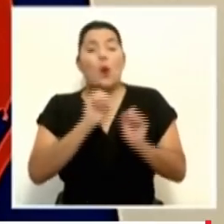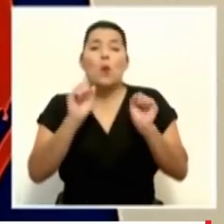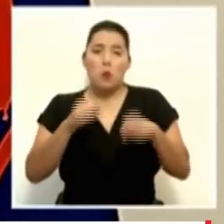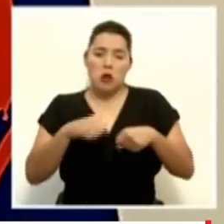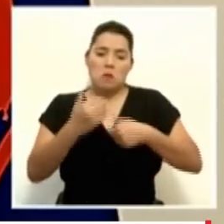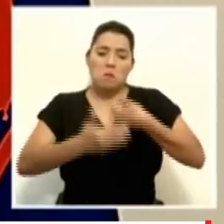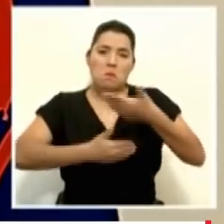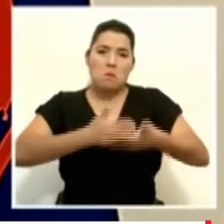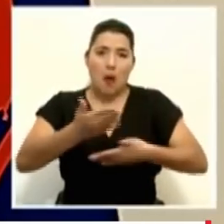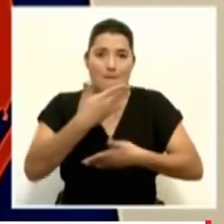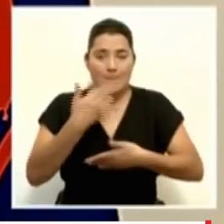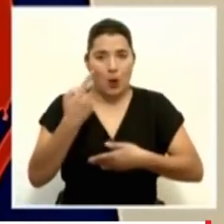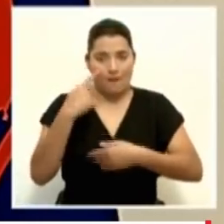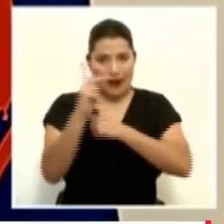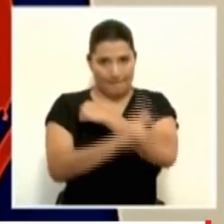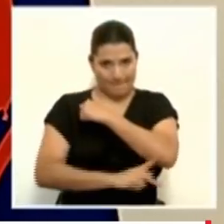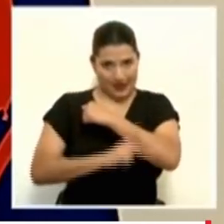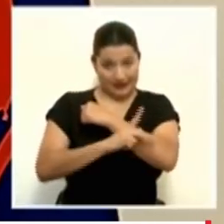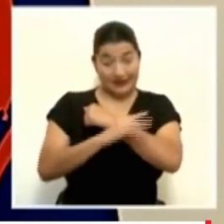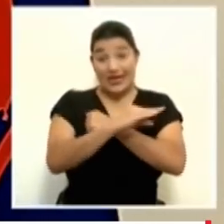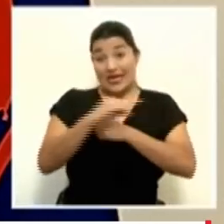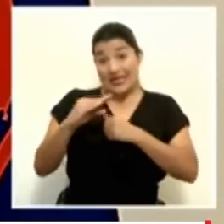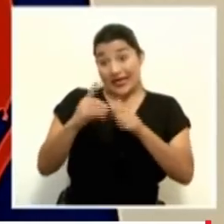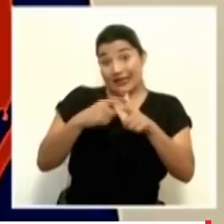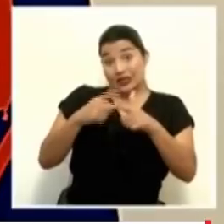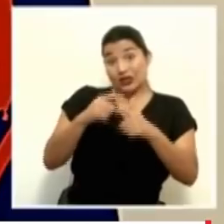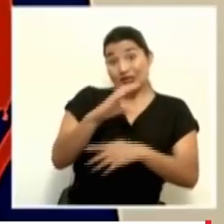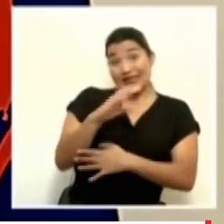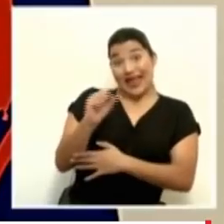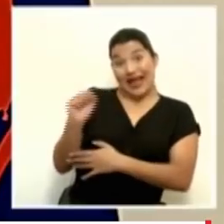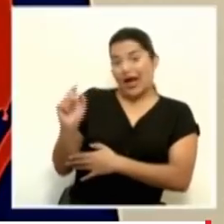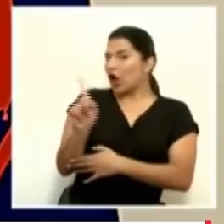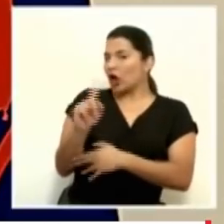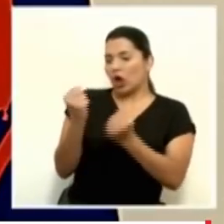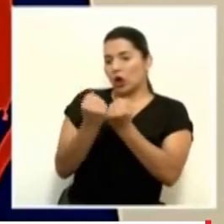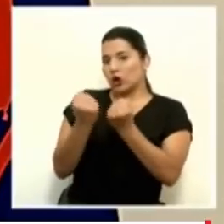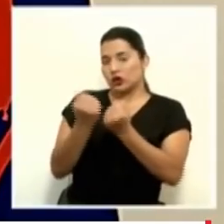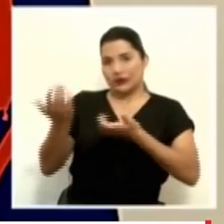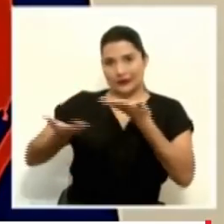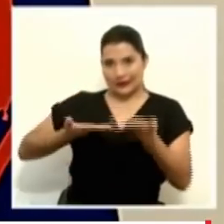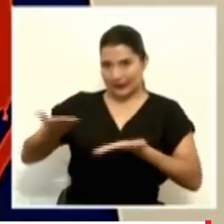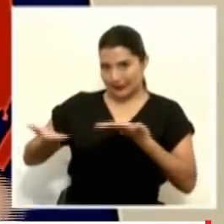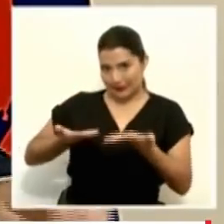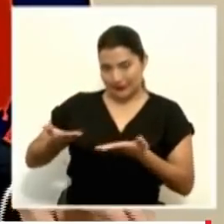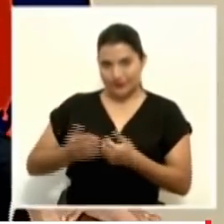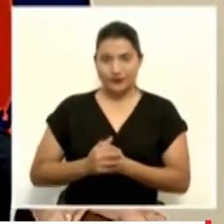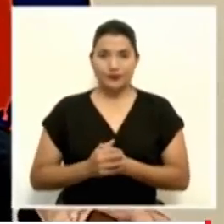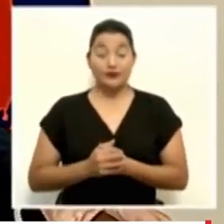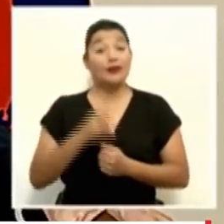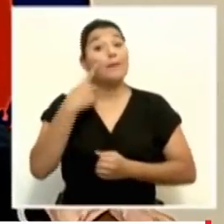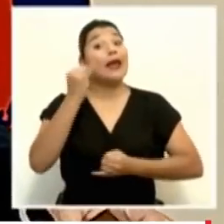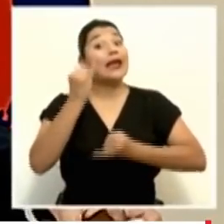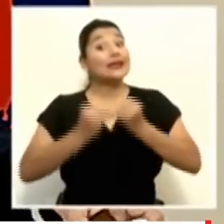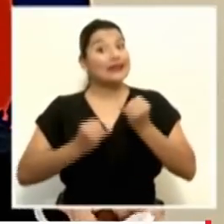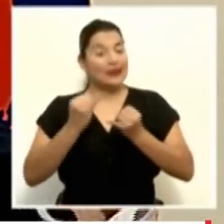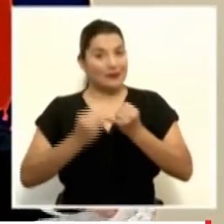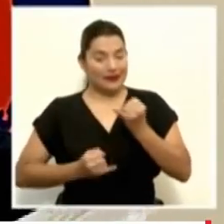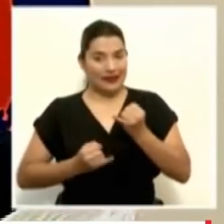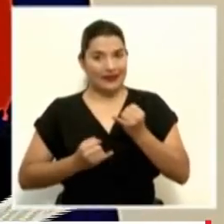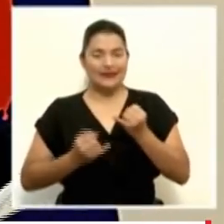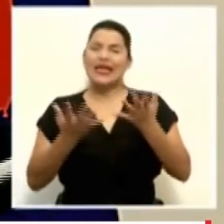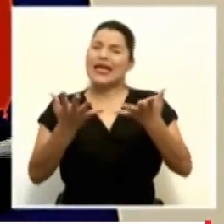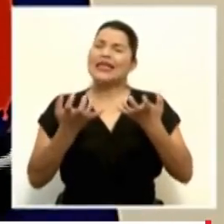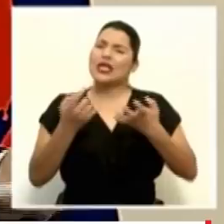son las probabilidades de que a la caja no se le van a saturar los servicios. Termino con un